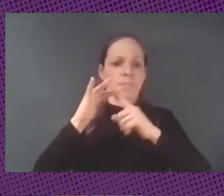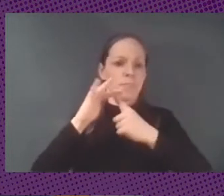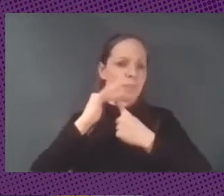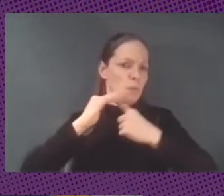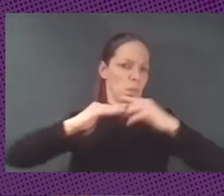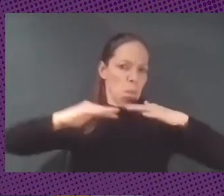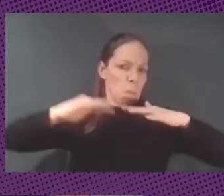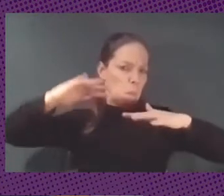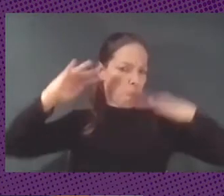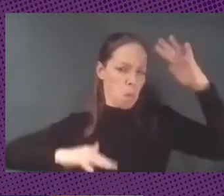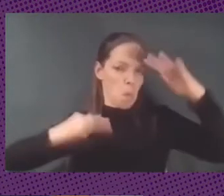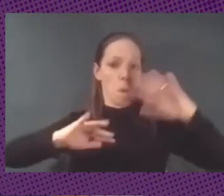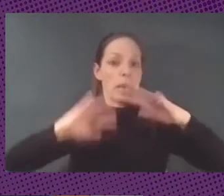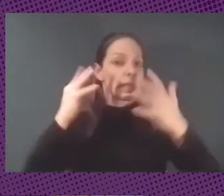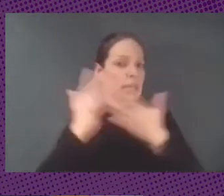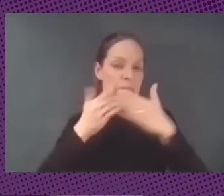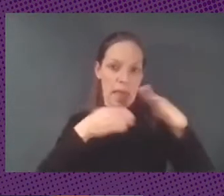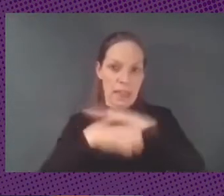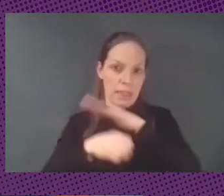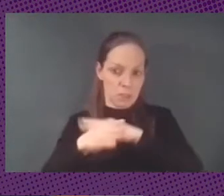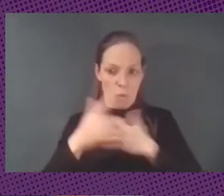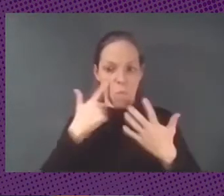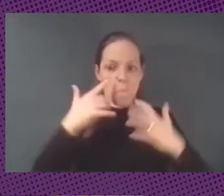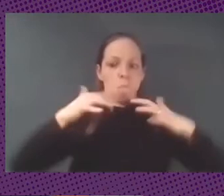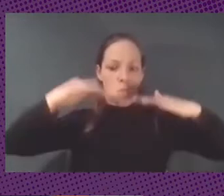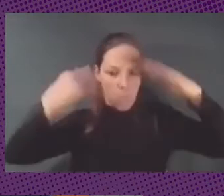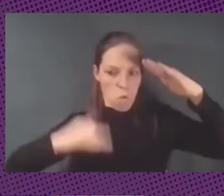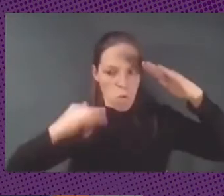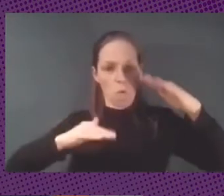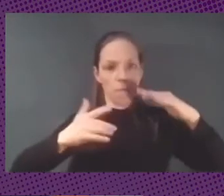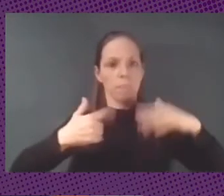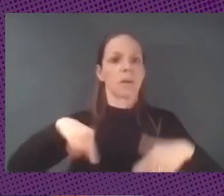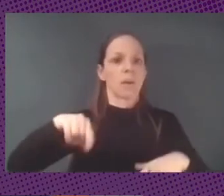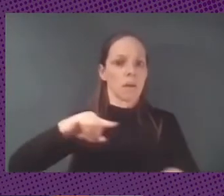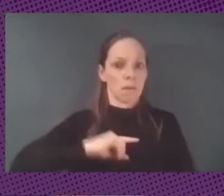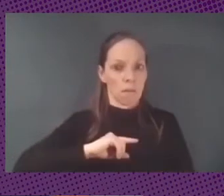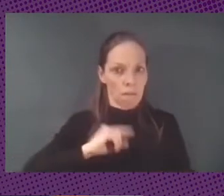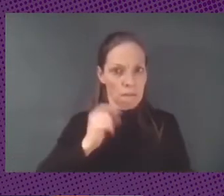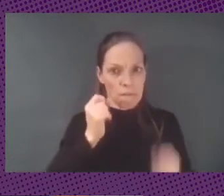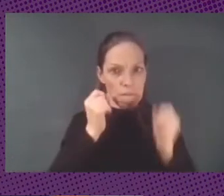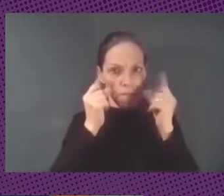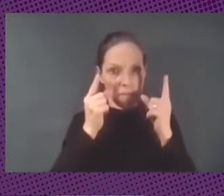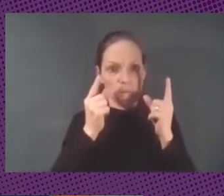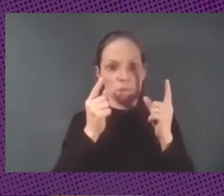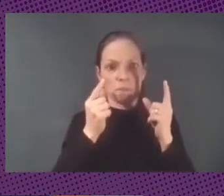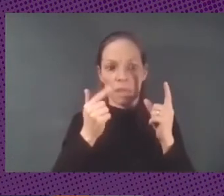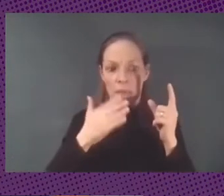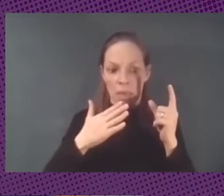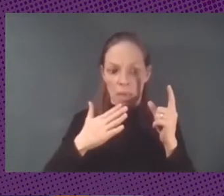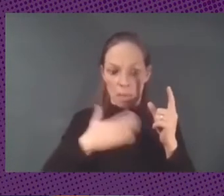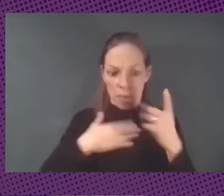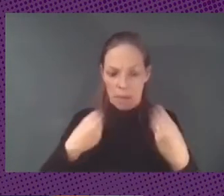acceso a internet ¿no? nos vimos obligados y obligadas a digitalizar nuestra vida